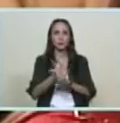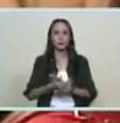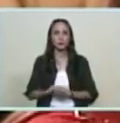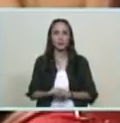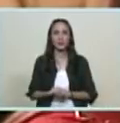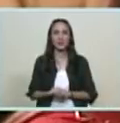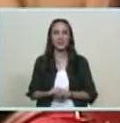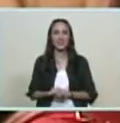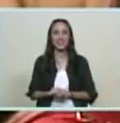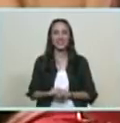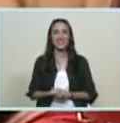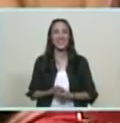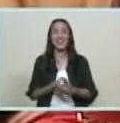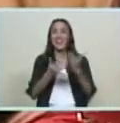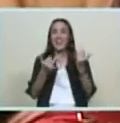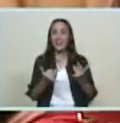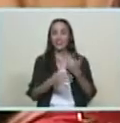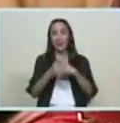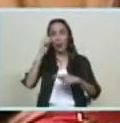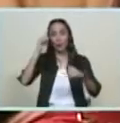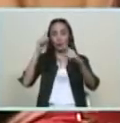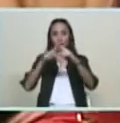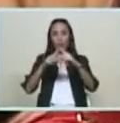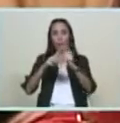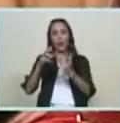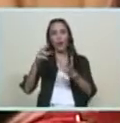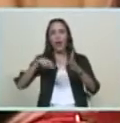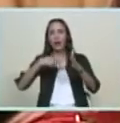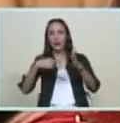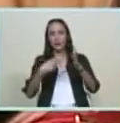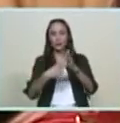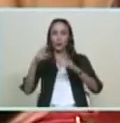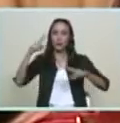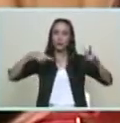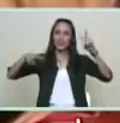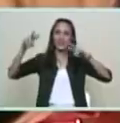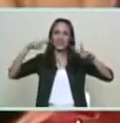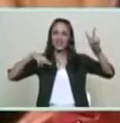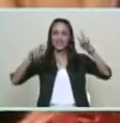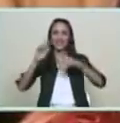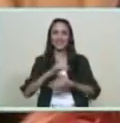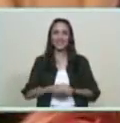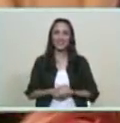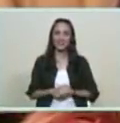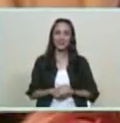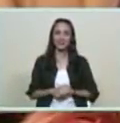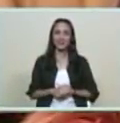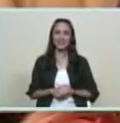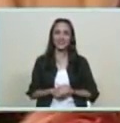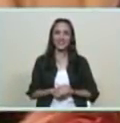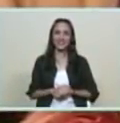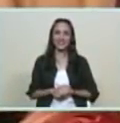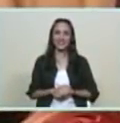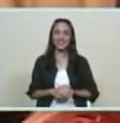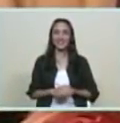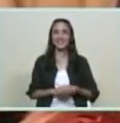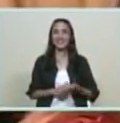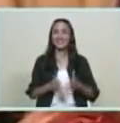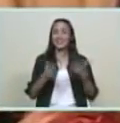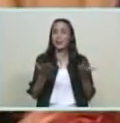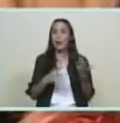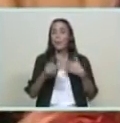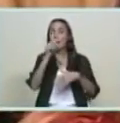tan vital para la recreación del pueblo venezolano y actualmente tenemos empeñado más de mil